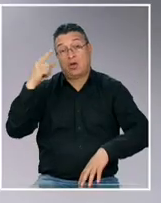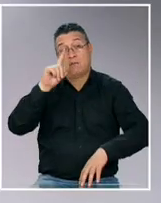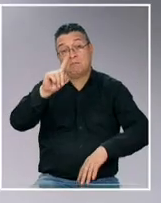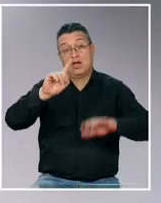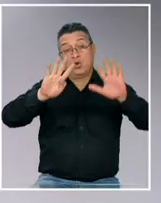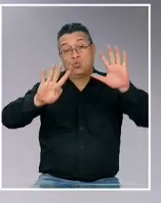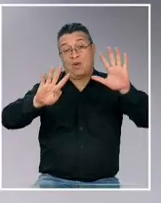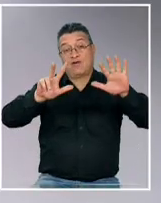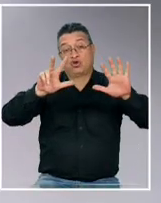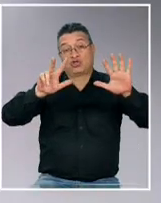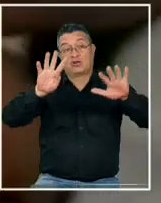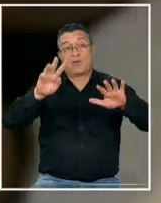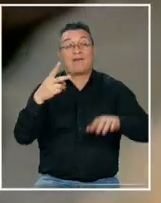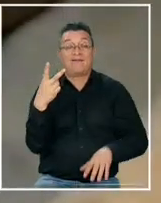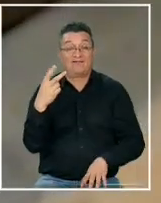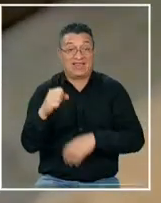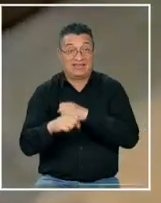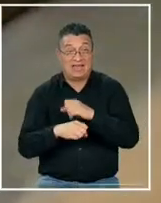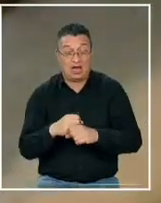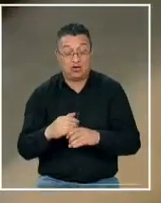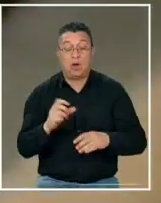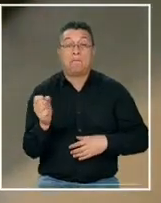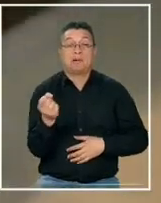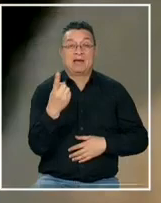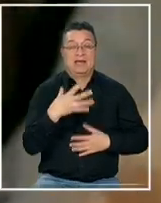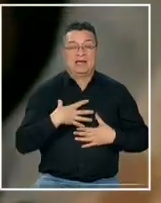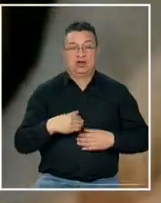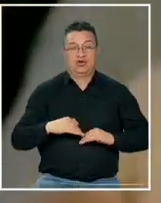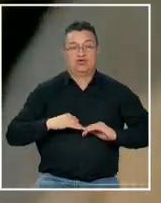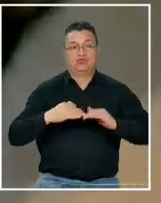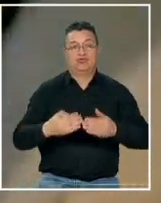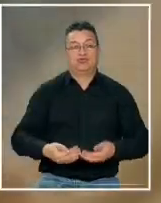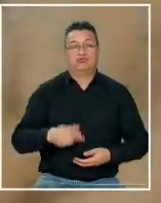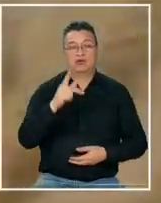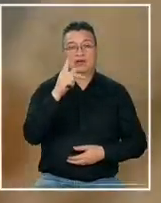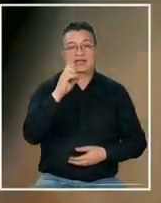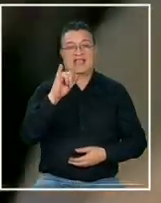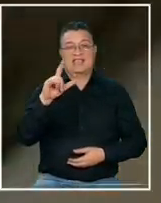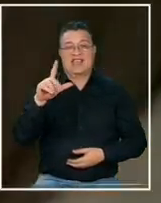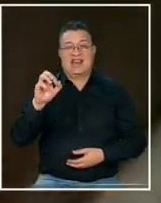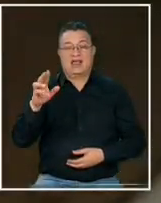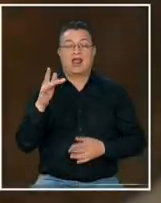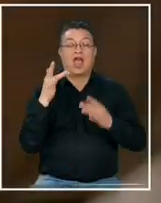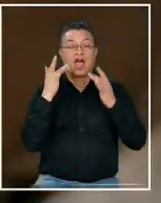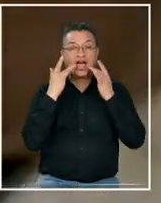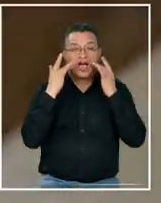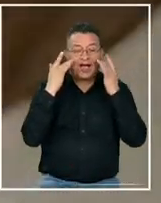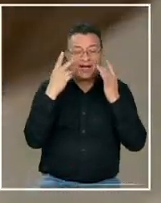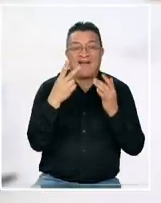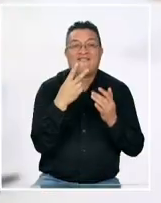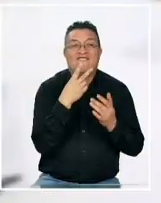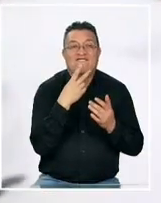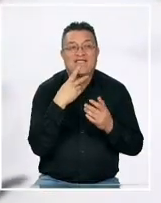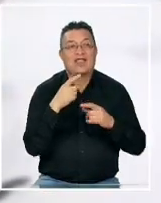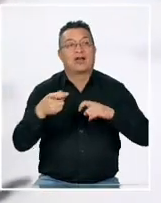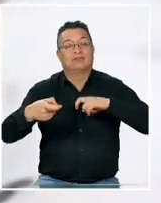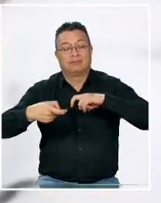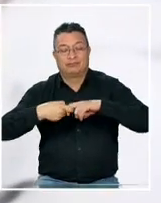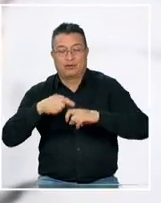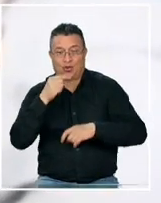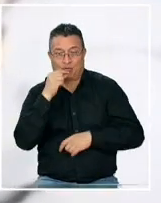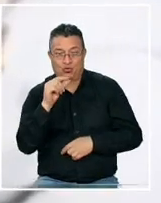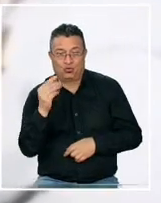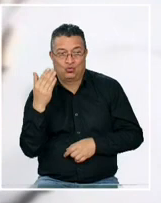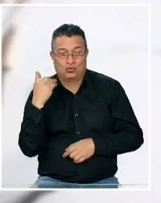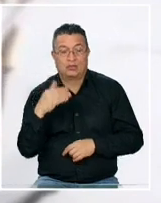y con sólo 20 años tuvo a su primer hijo Caleb un momento de alegría en su vida de recién casada que